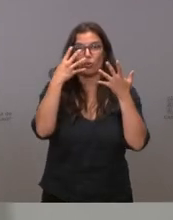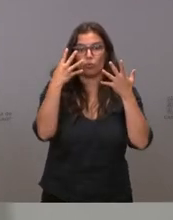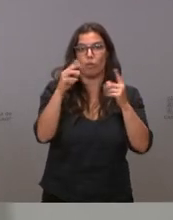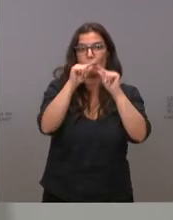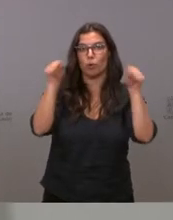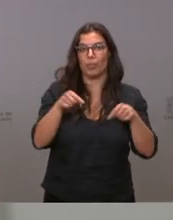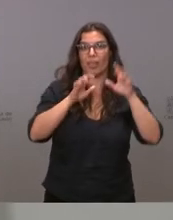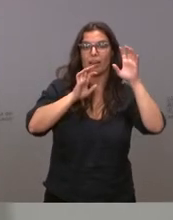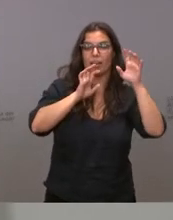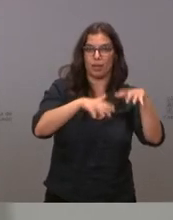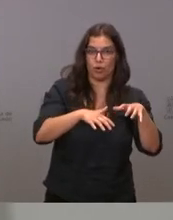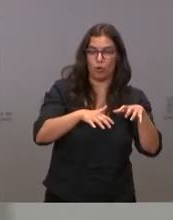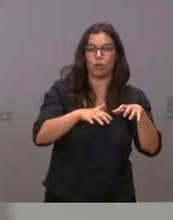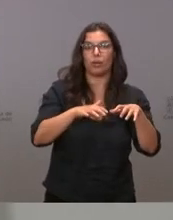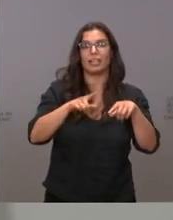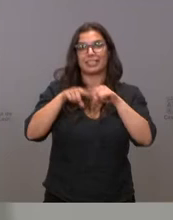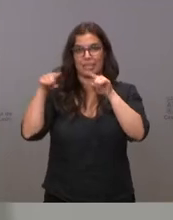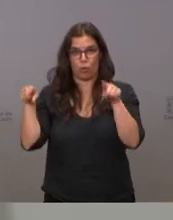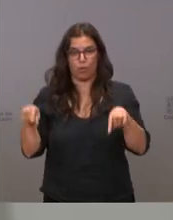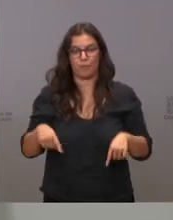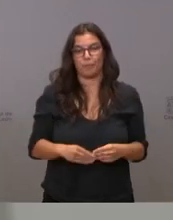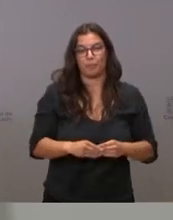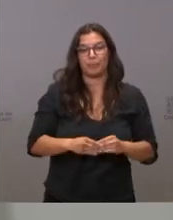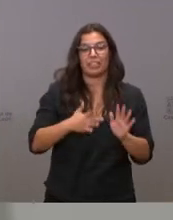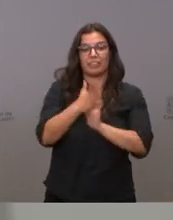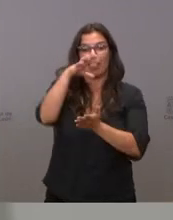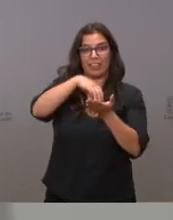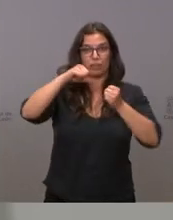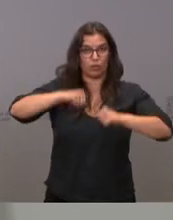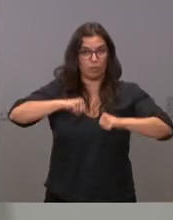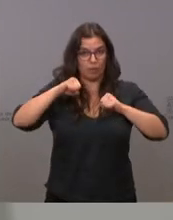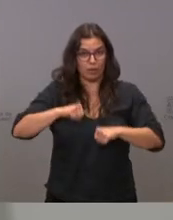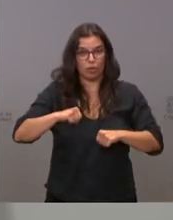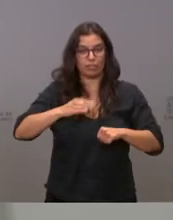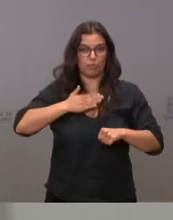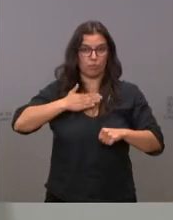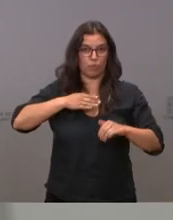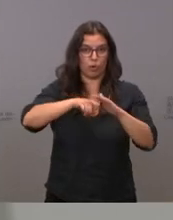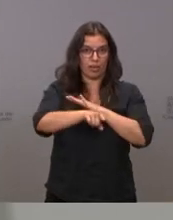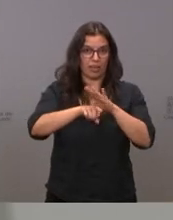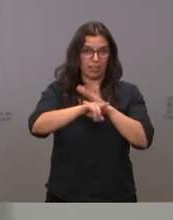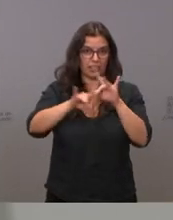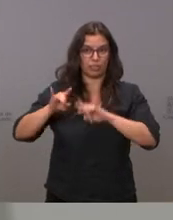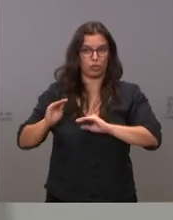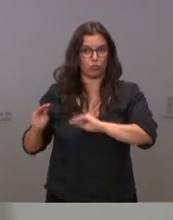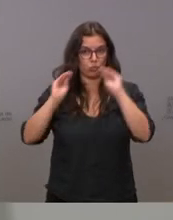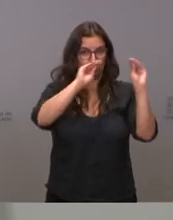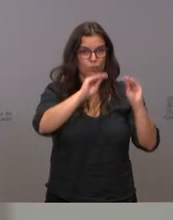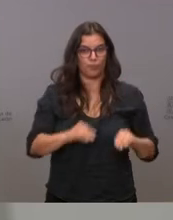de León y de Segovia. Son centros de mayores de las gerencias territoriales de ambas provincias.